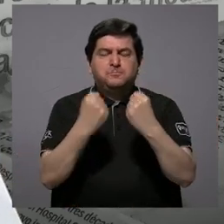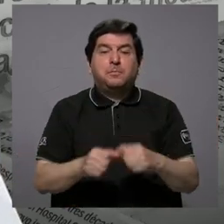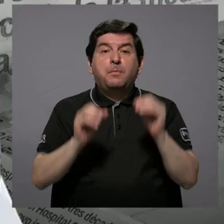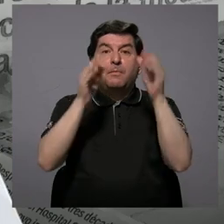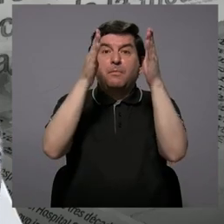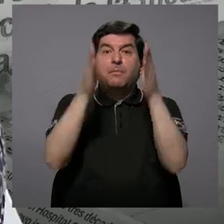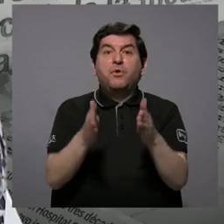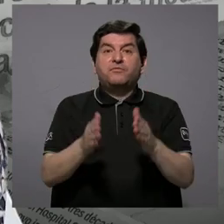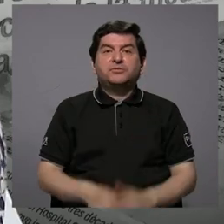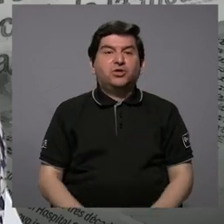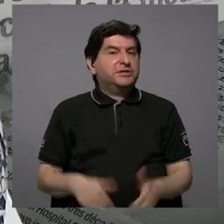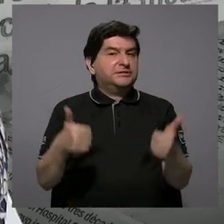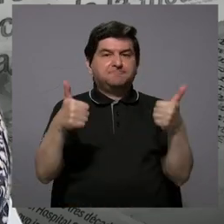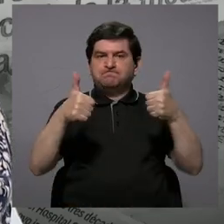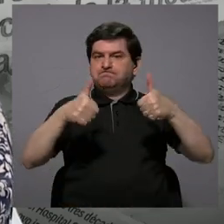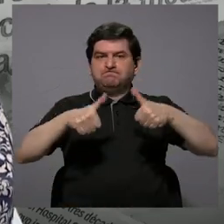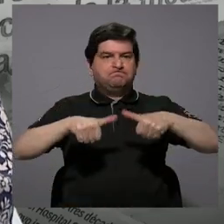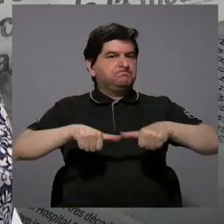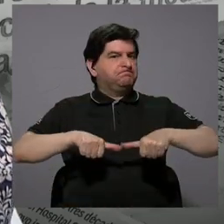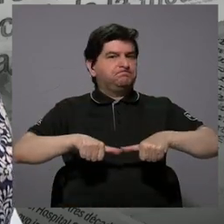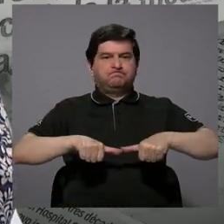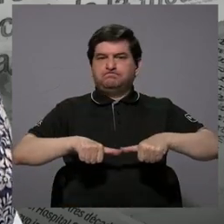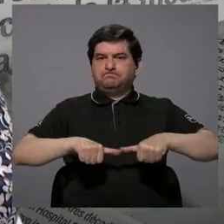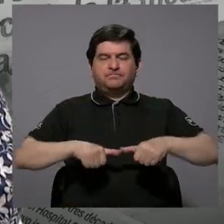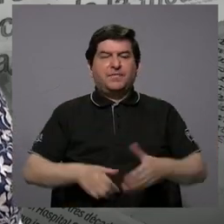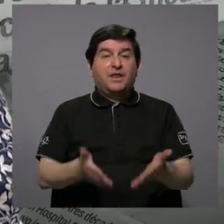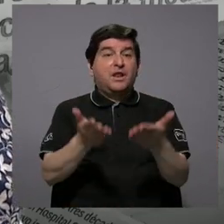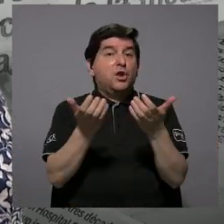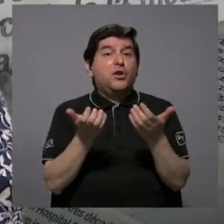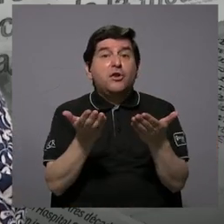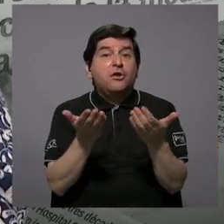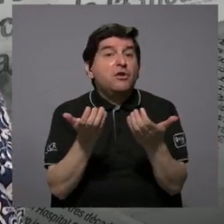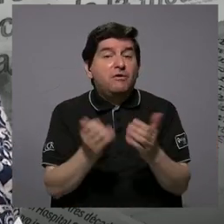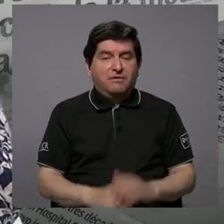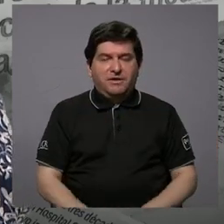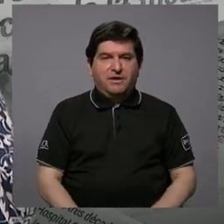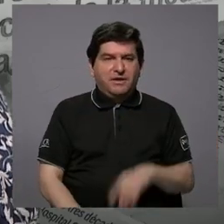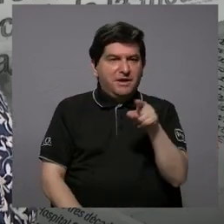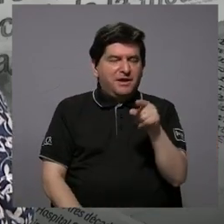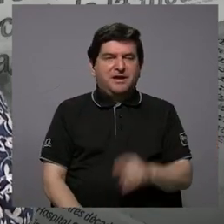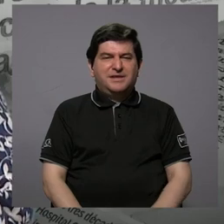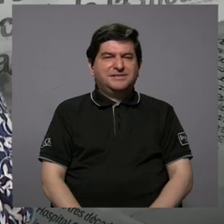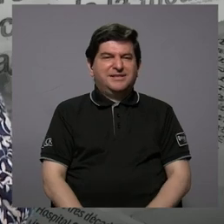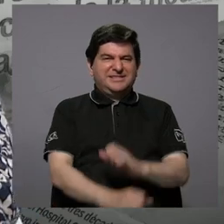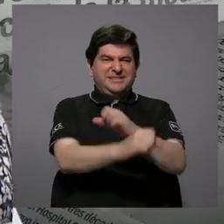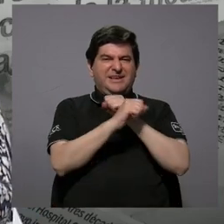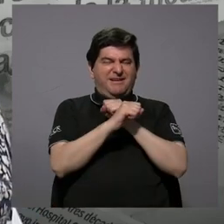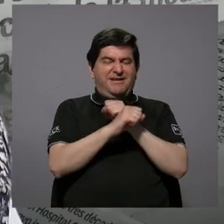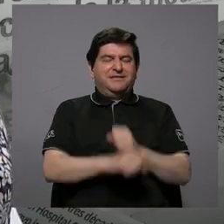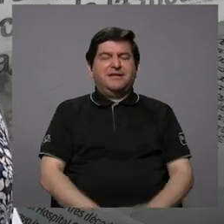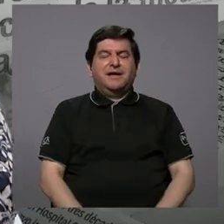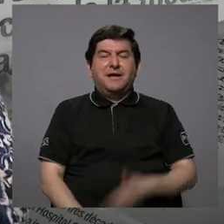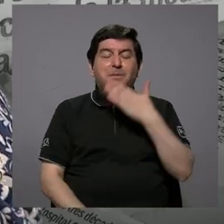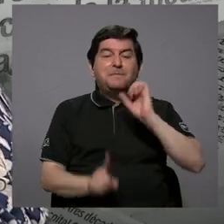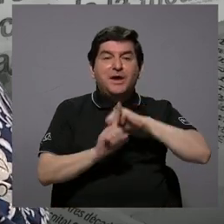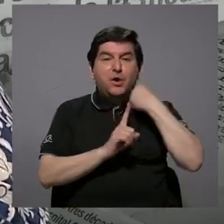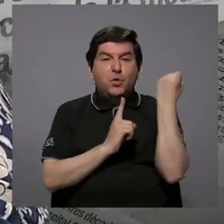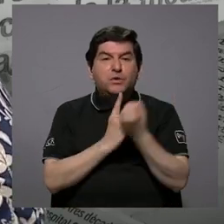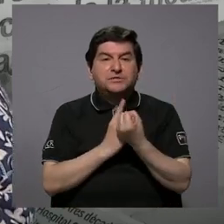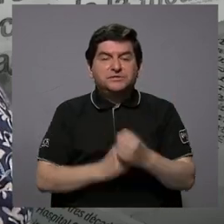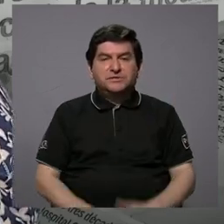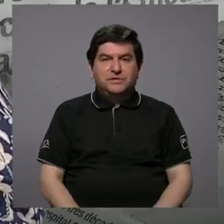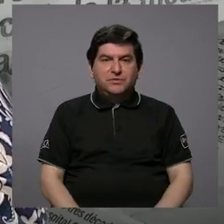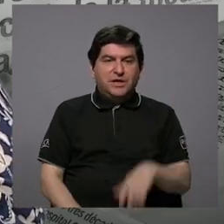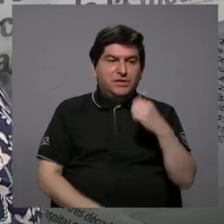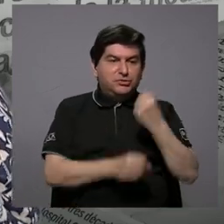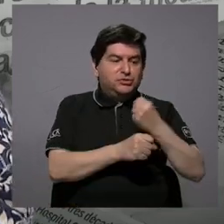profesores que no estuvieron de acuerdo porque no querían que esas garantías mejoraran la condición de los